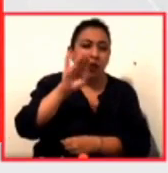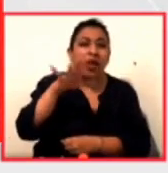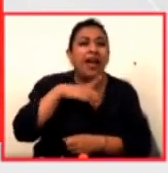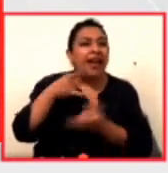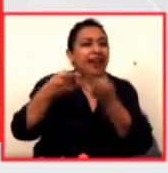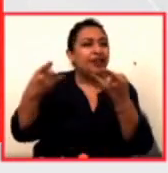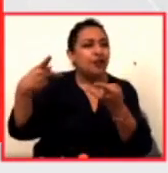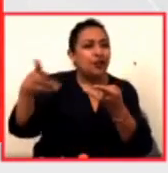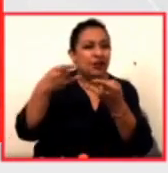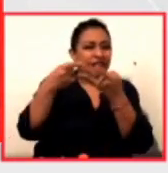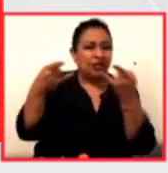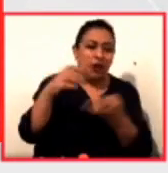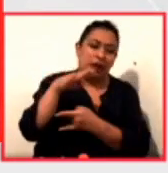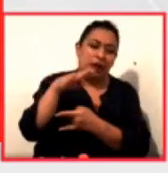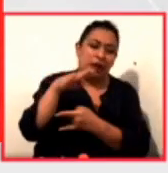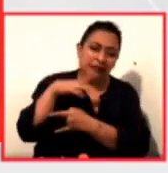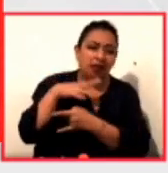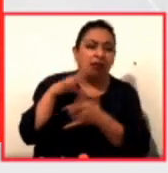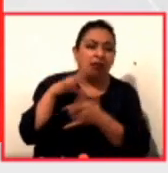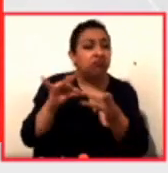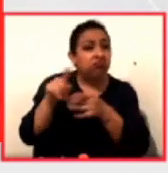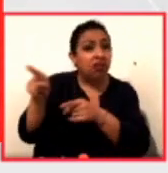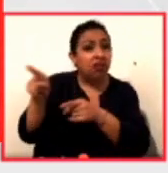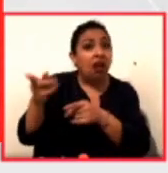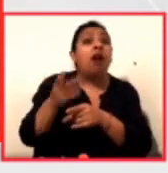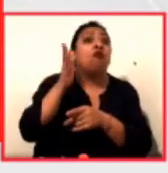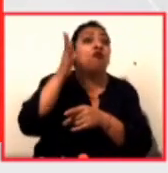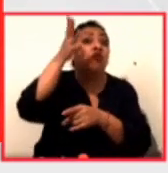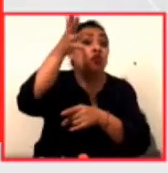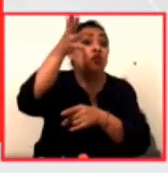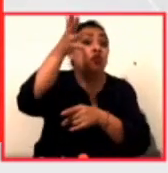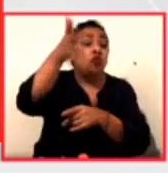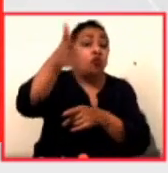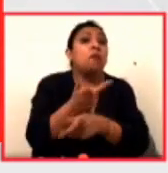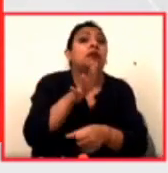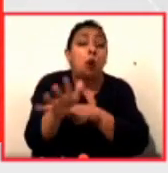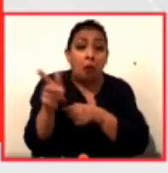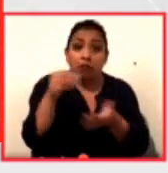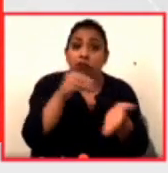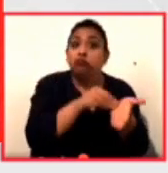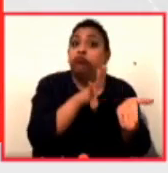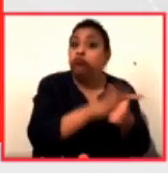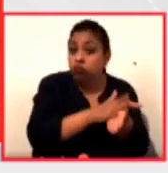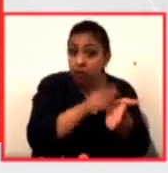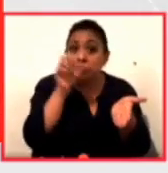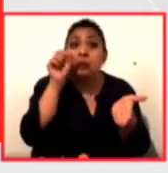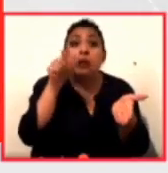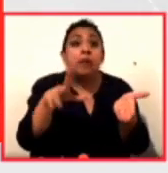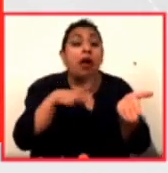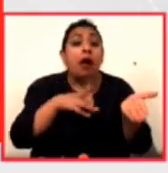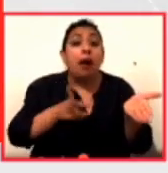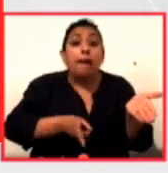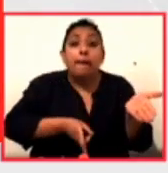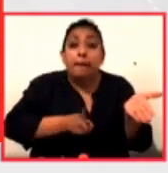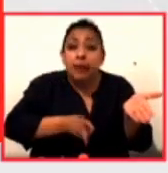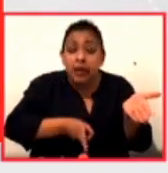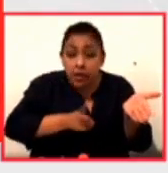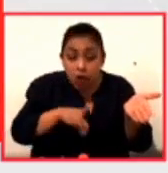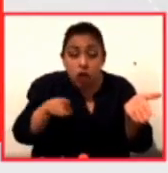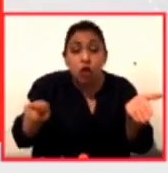cuentos, nos decía lo que iba a pasar en el futuro y también hubo por ahí un virus que